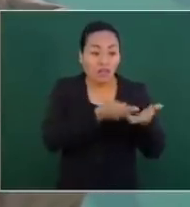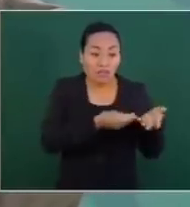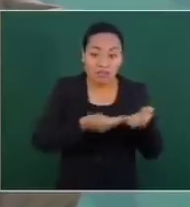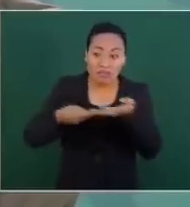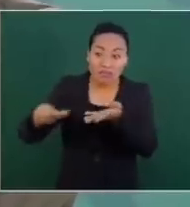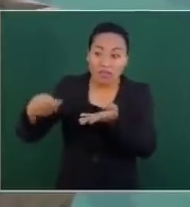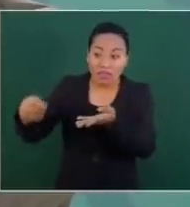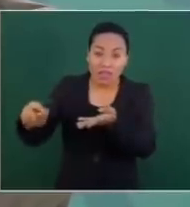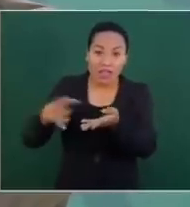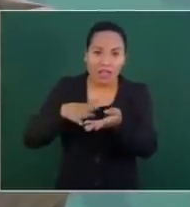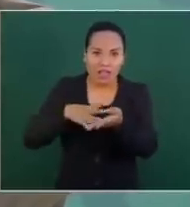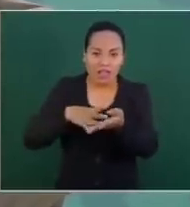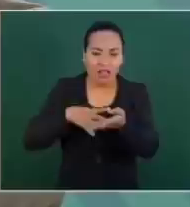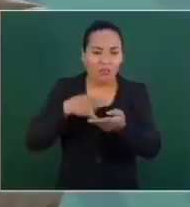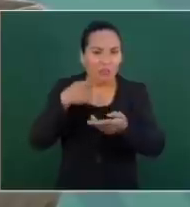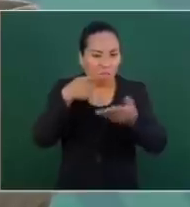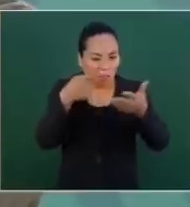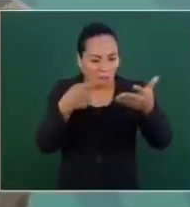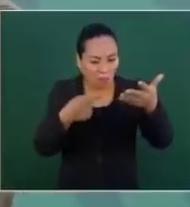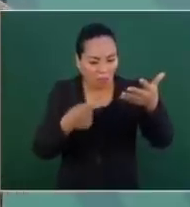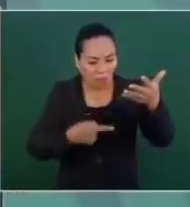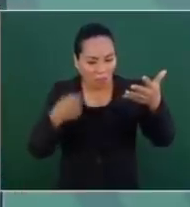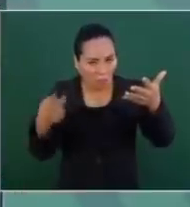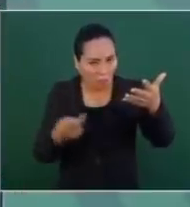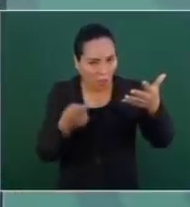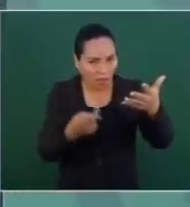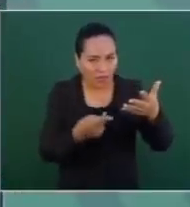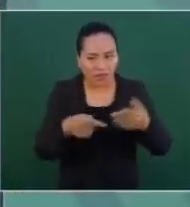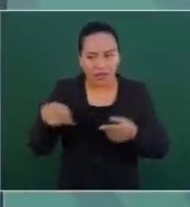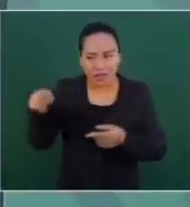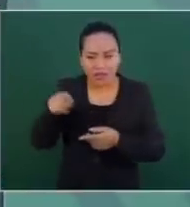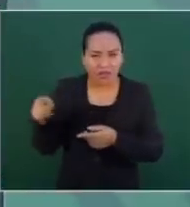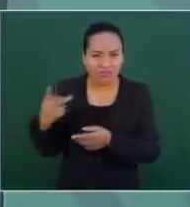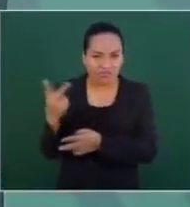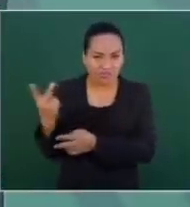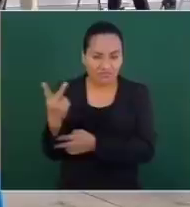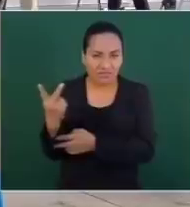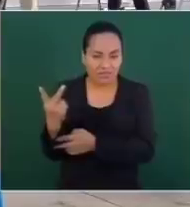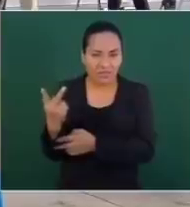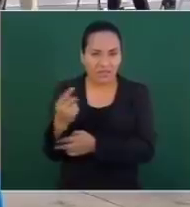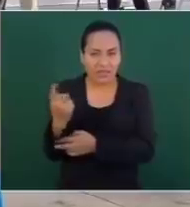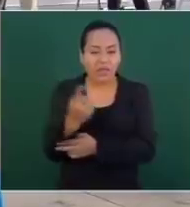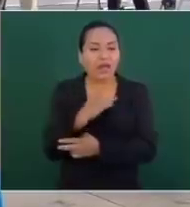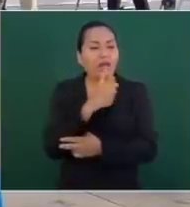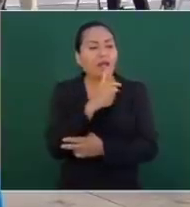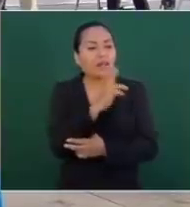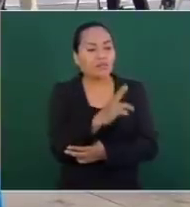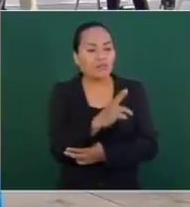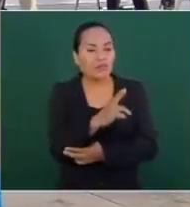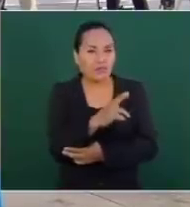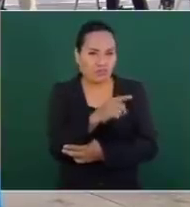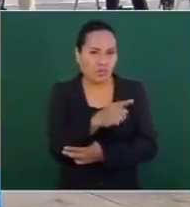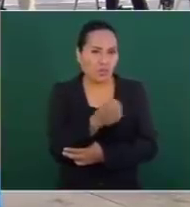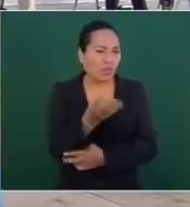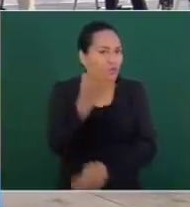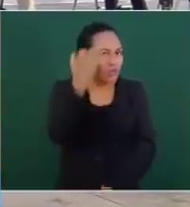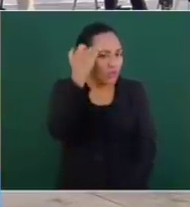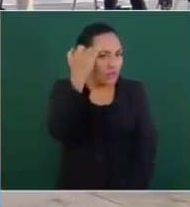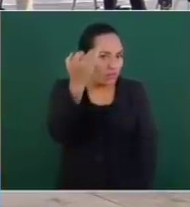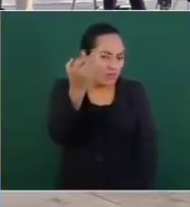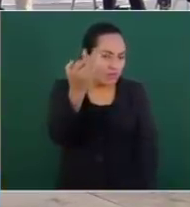para que lo respondiera y le daban de plazo hasta